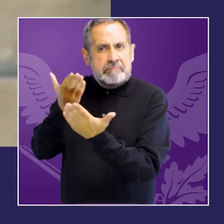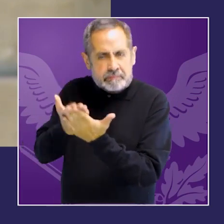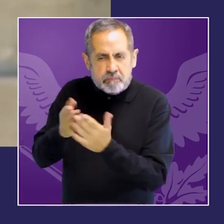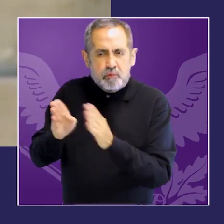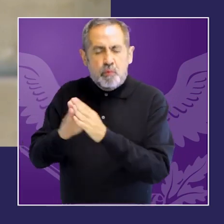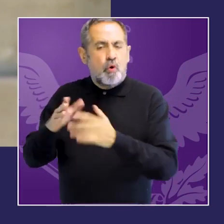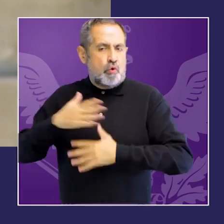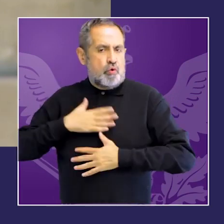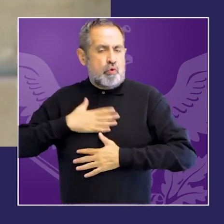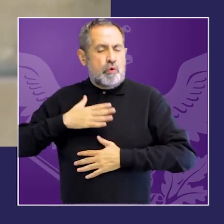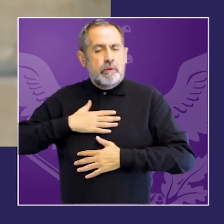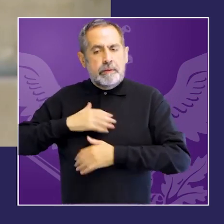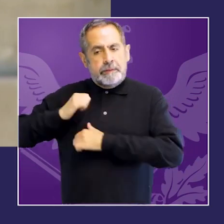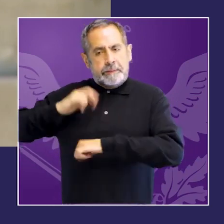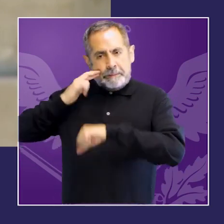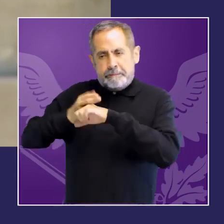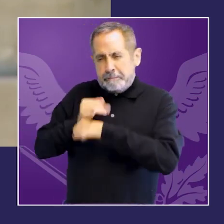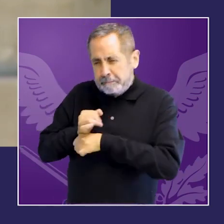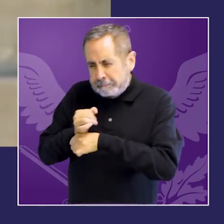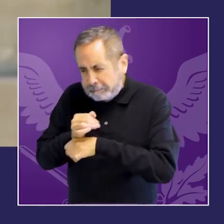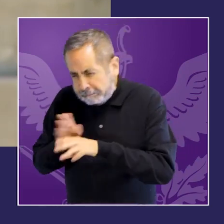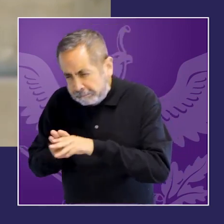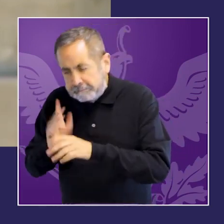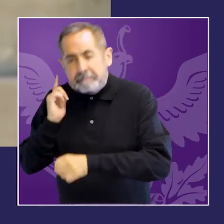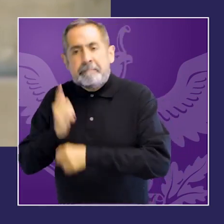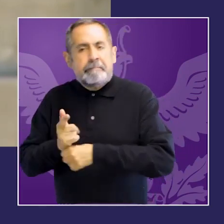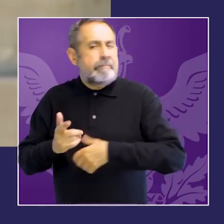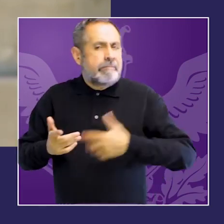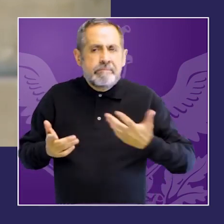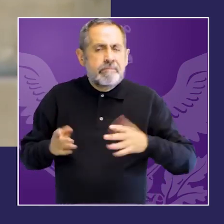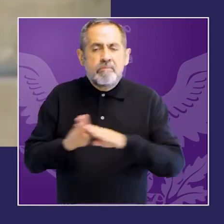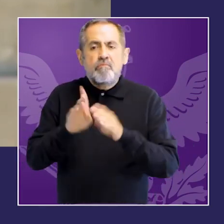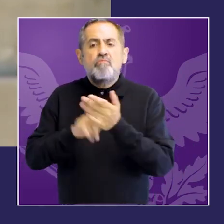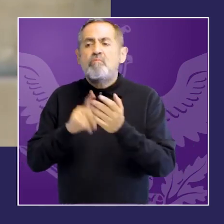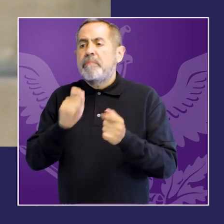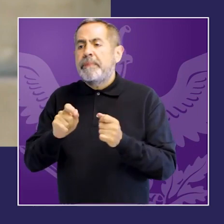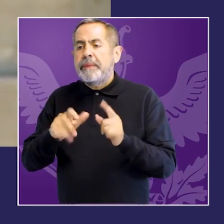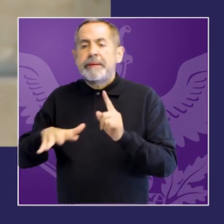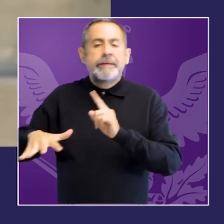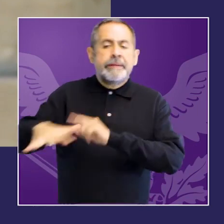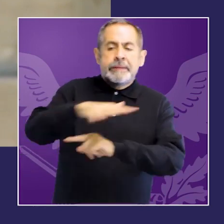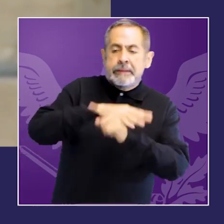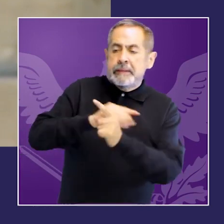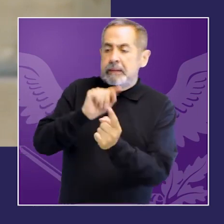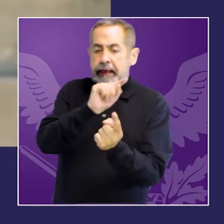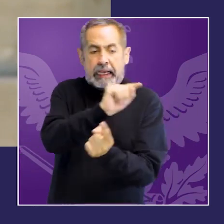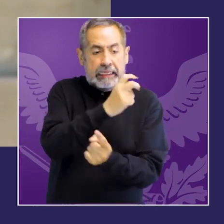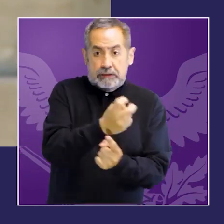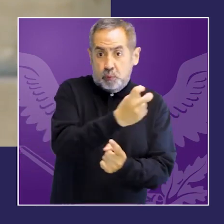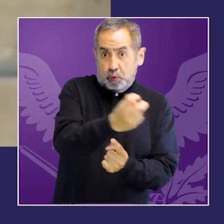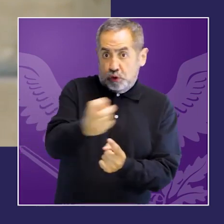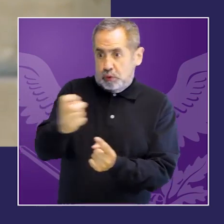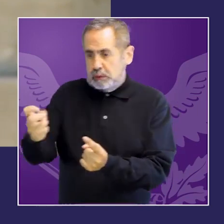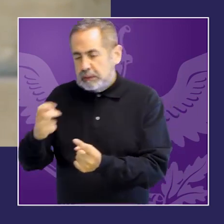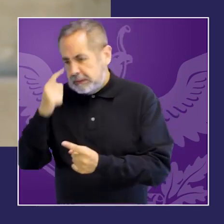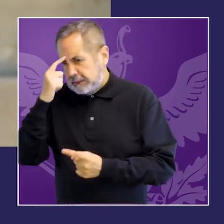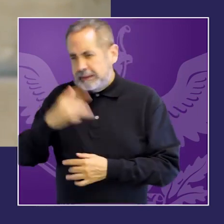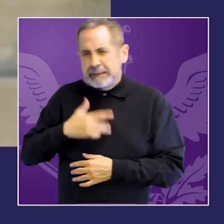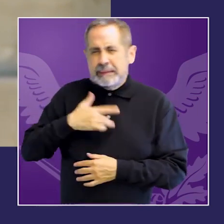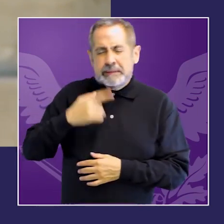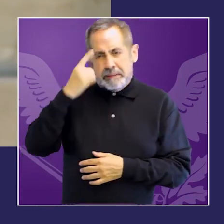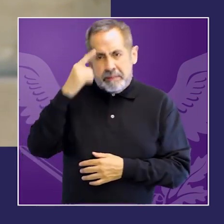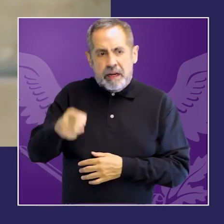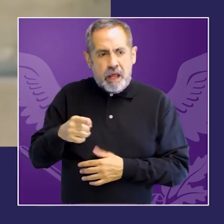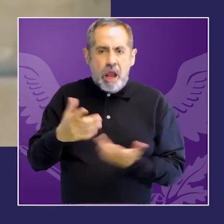forma particular de violencia letal. El estudio, cuyos resultados principales voy a compartir hoy, propuso conocer